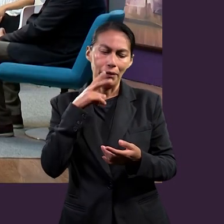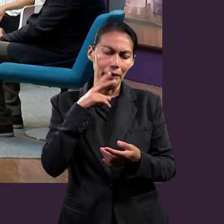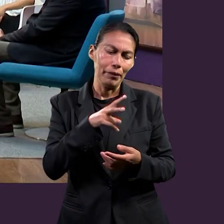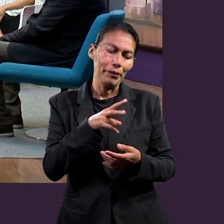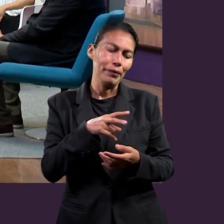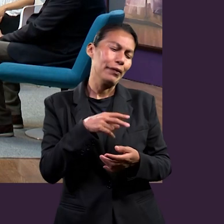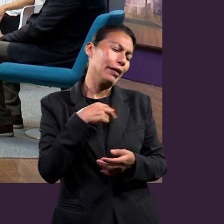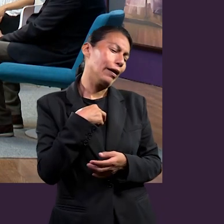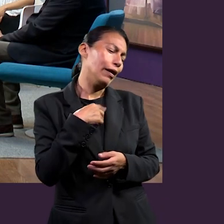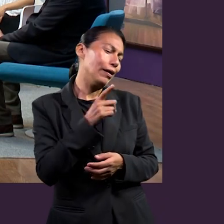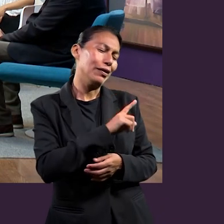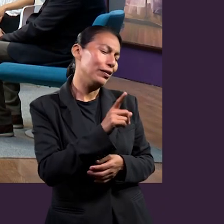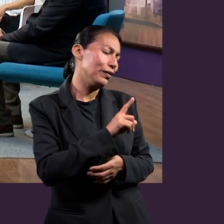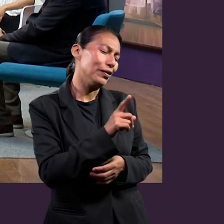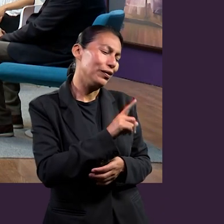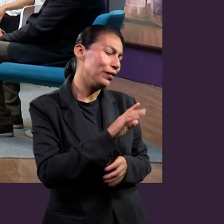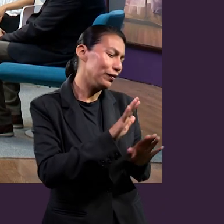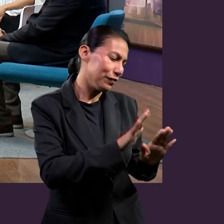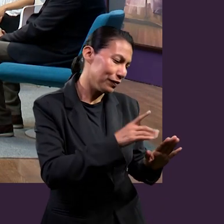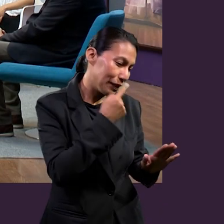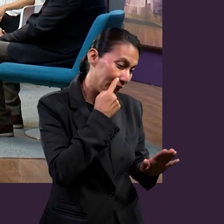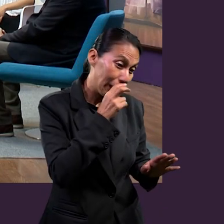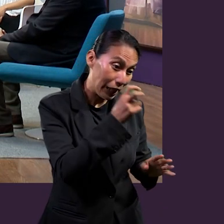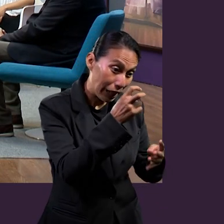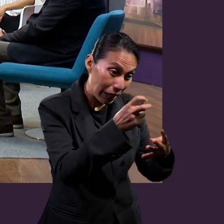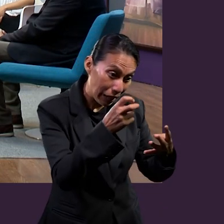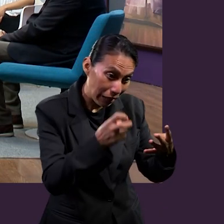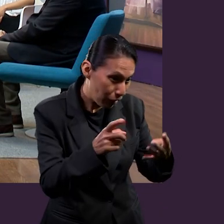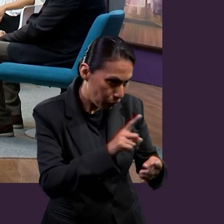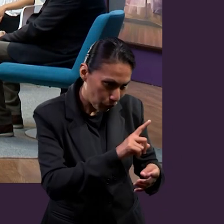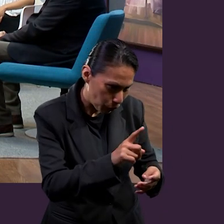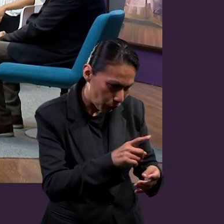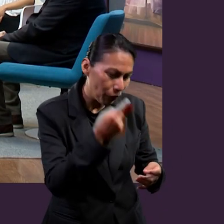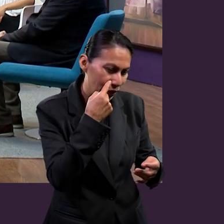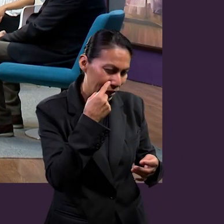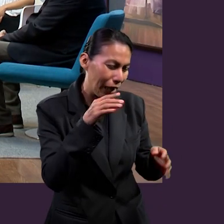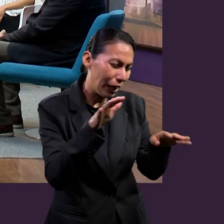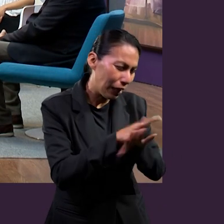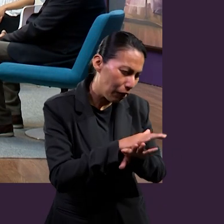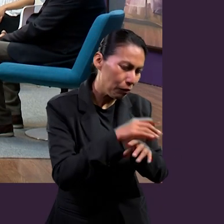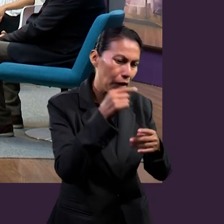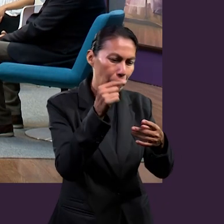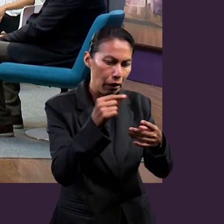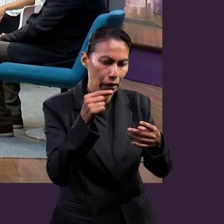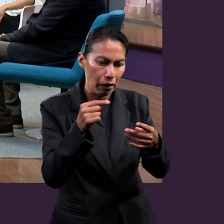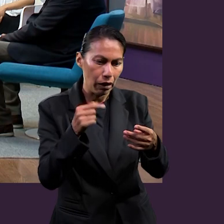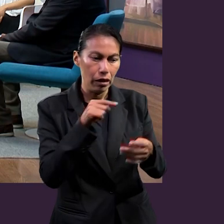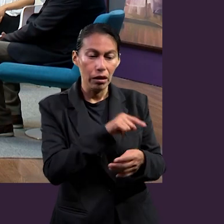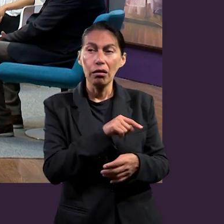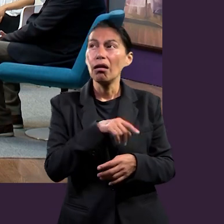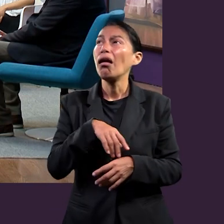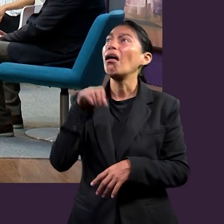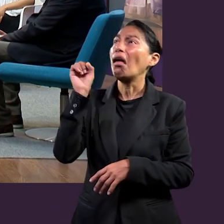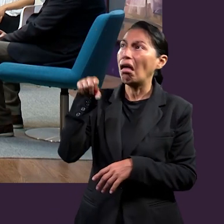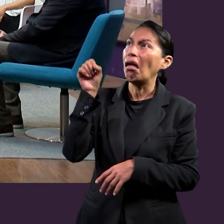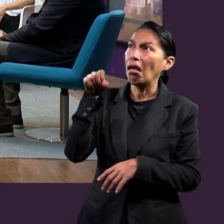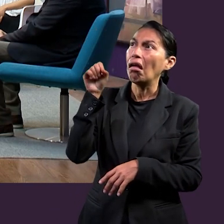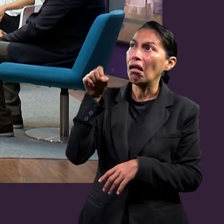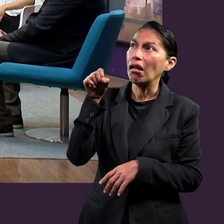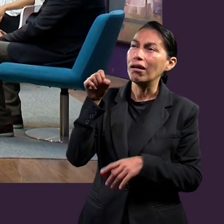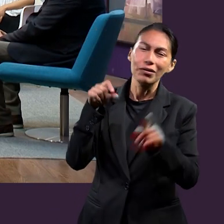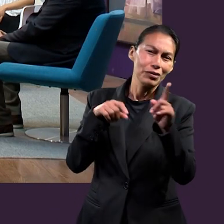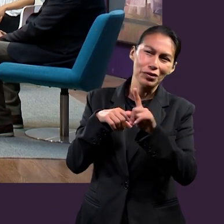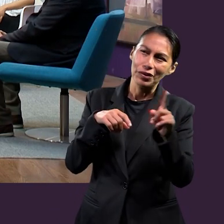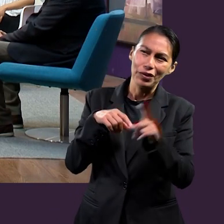de conocimiento. Yo tengo que decirle, no, niña, así no son las cosas, las cosas son así. Y no significa que ellos tienen que obedecerme no más porque soy su